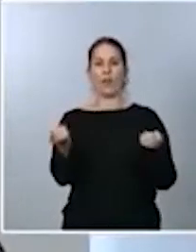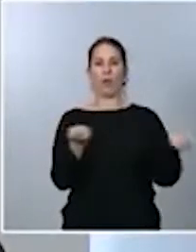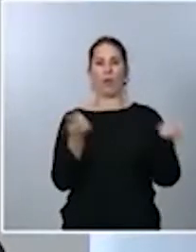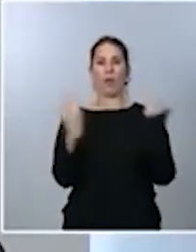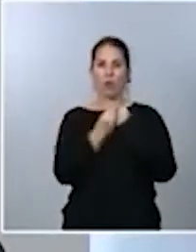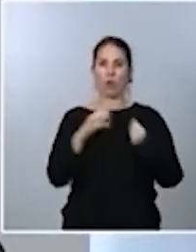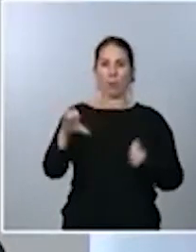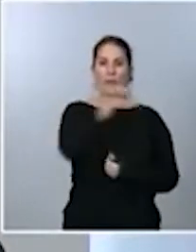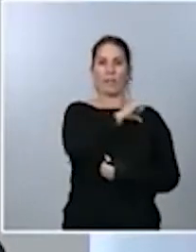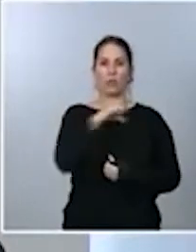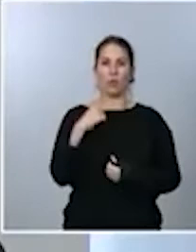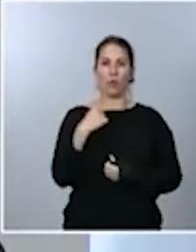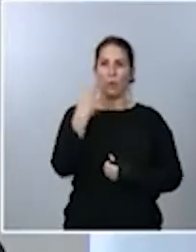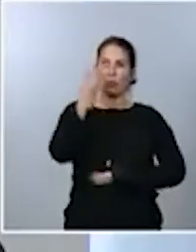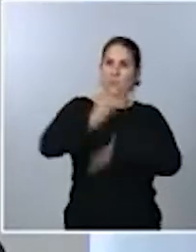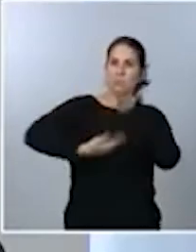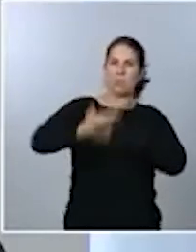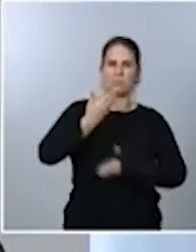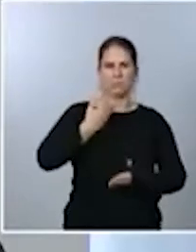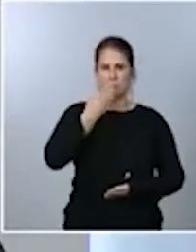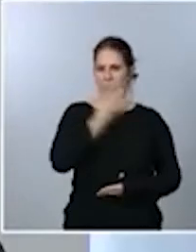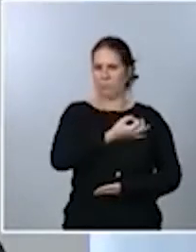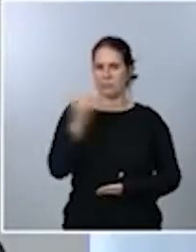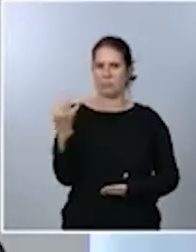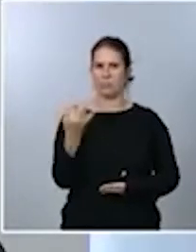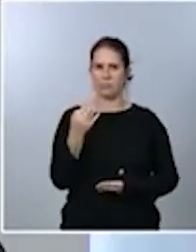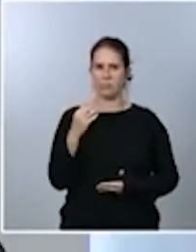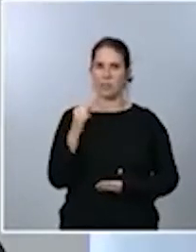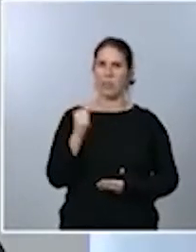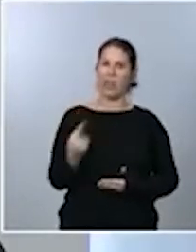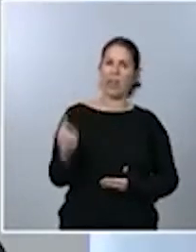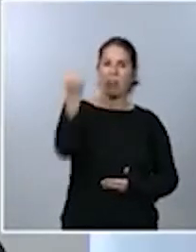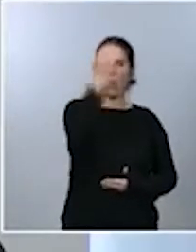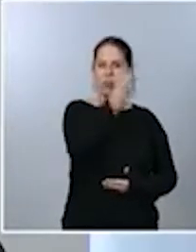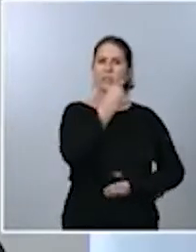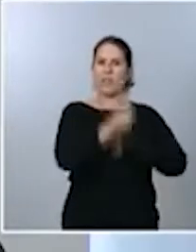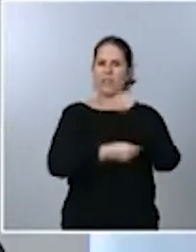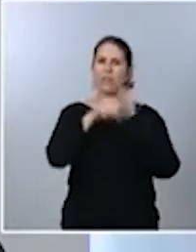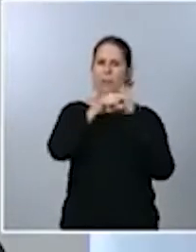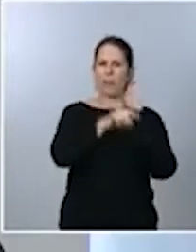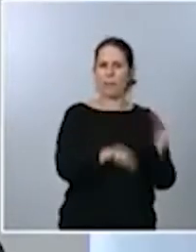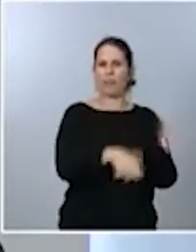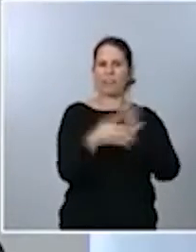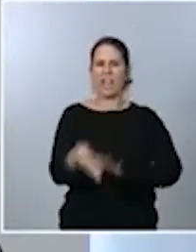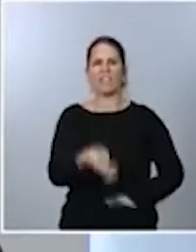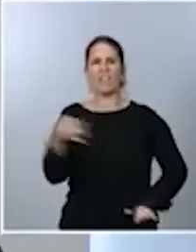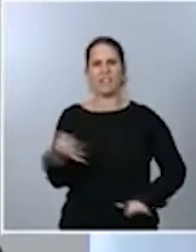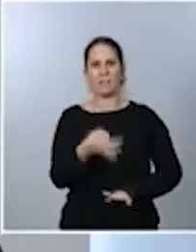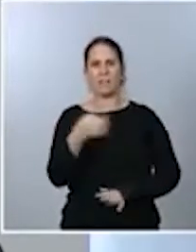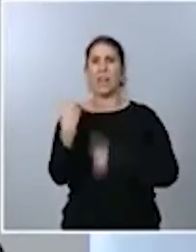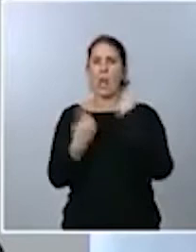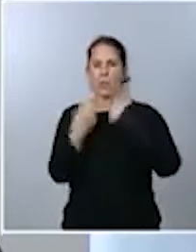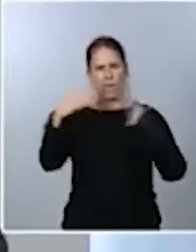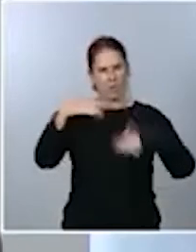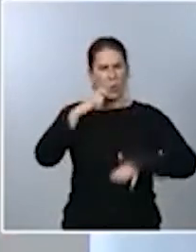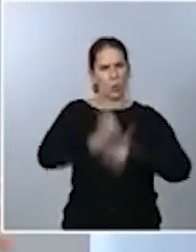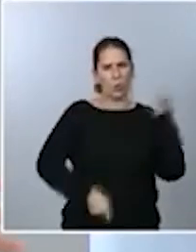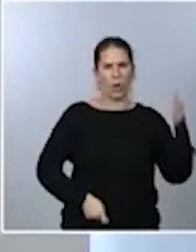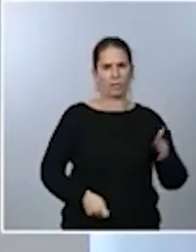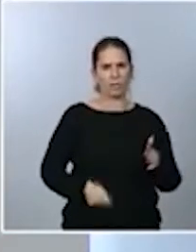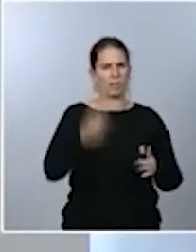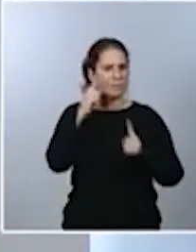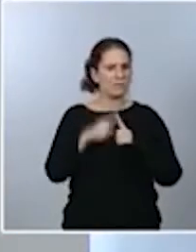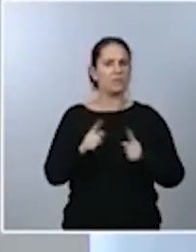correcta y yo he dicho antes ya que las comunidades autónomas están tomando medidas efectivas y en algún caso muy drásticas para controlar la pandemia.